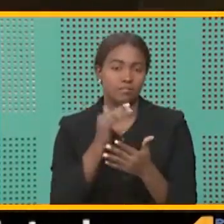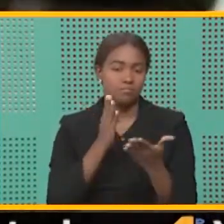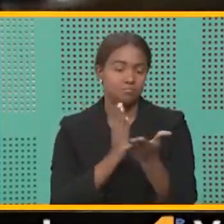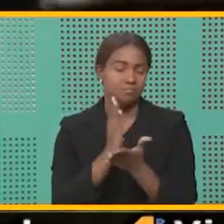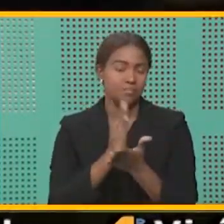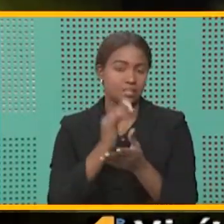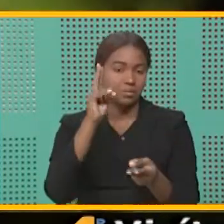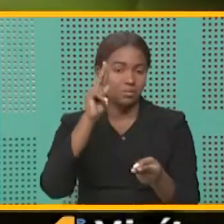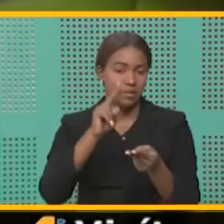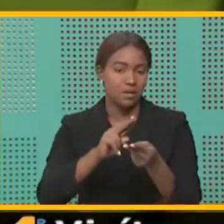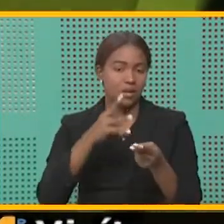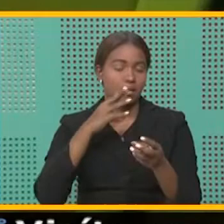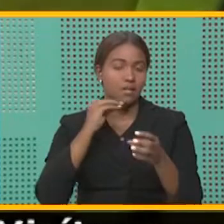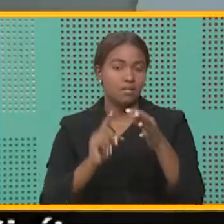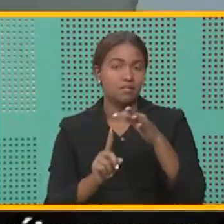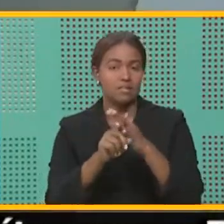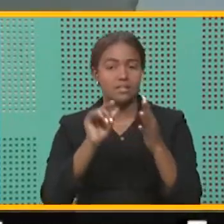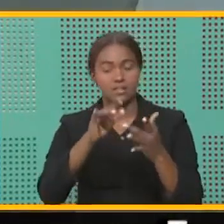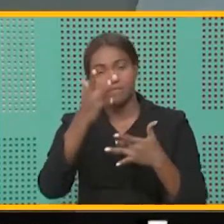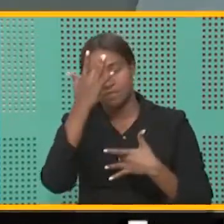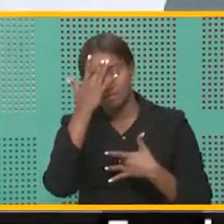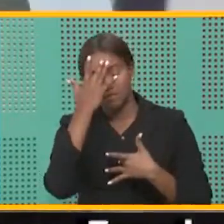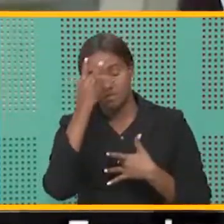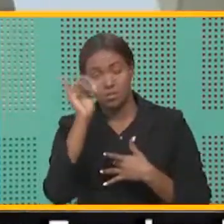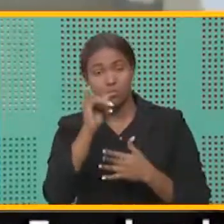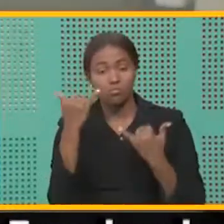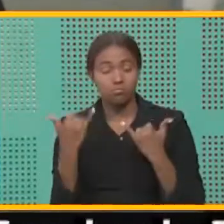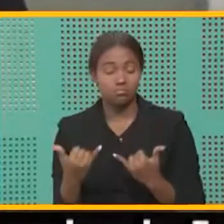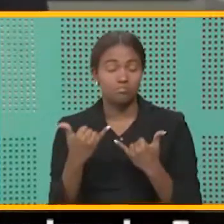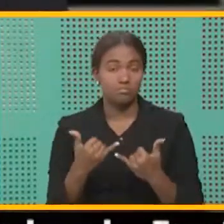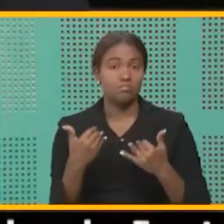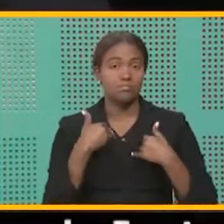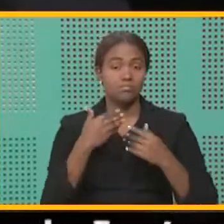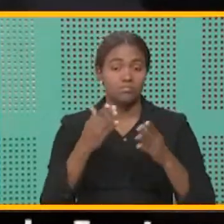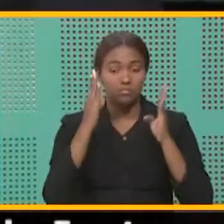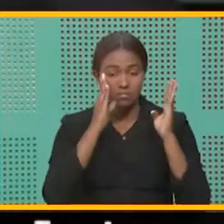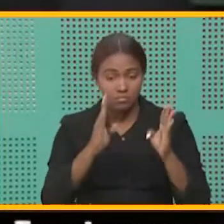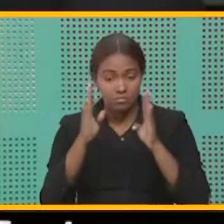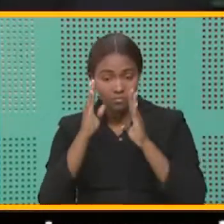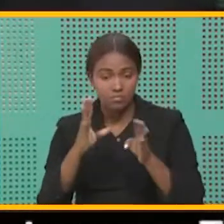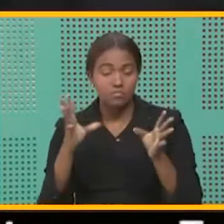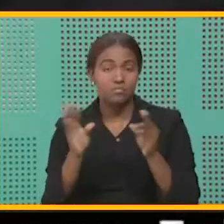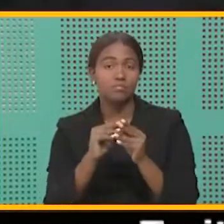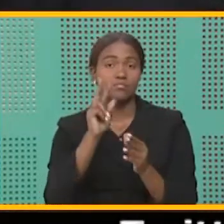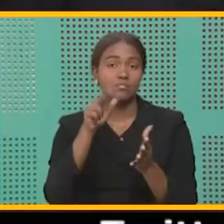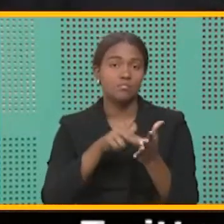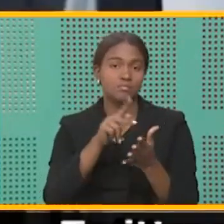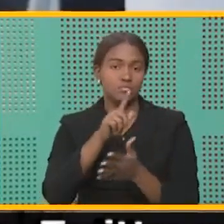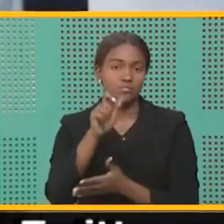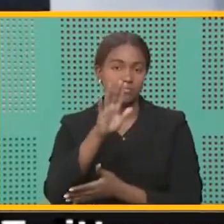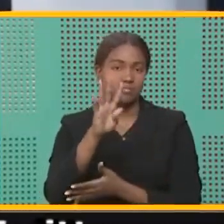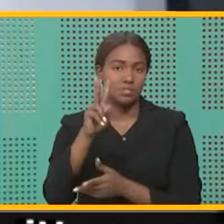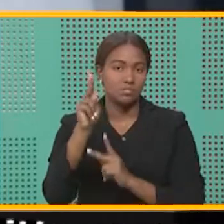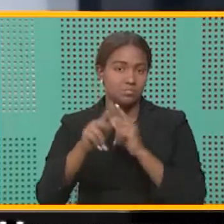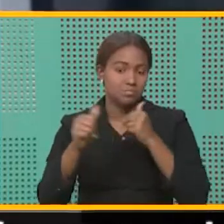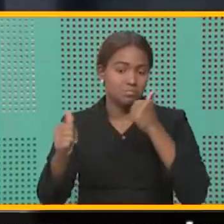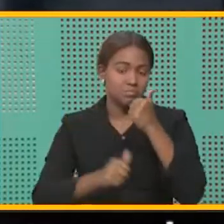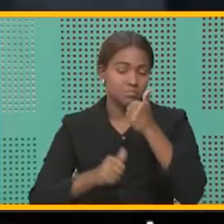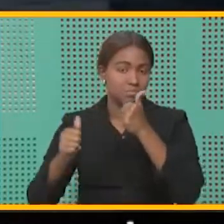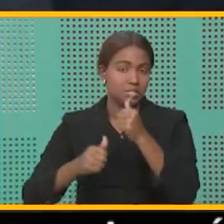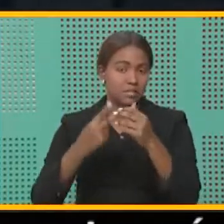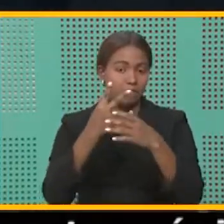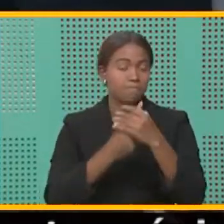permita disminuir la progresión de esa enfermedad. En la actualidad, se les da seguimiento a 3,152 afiliados de ambos